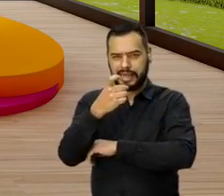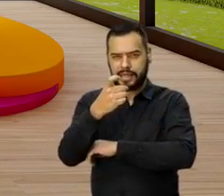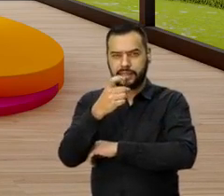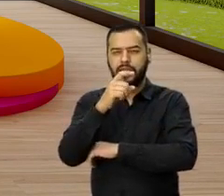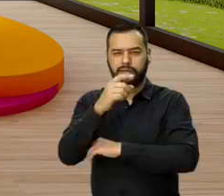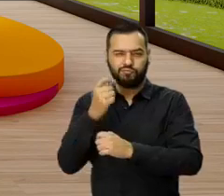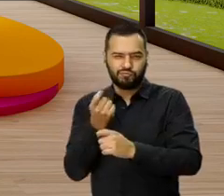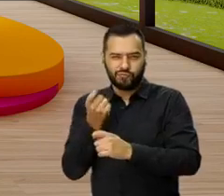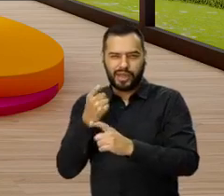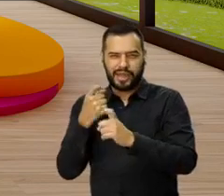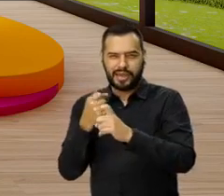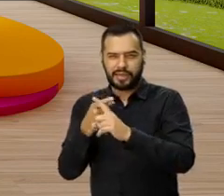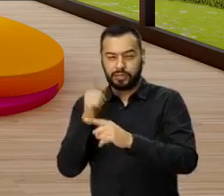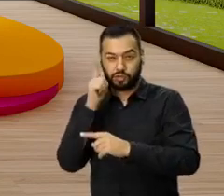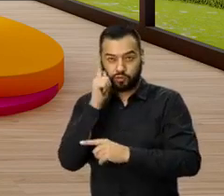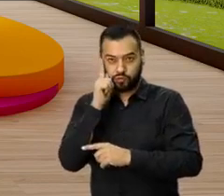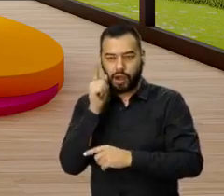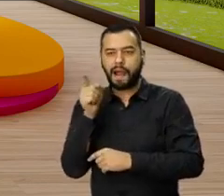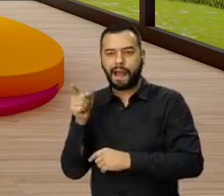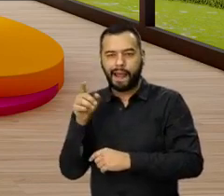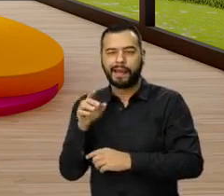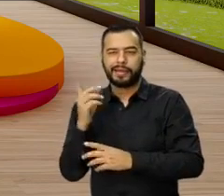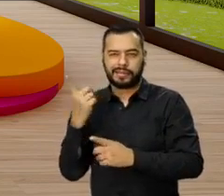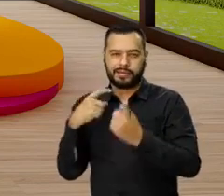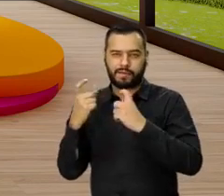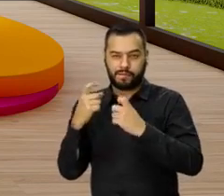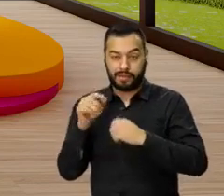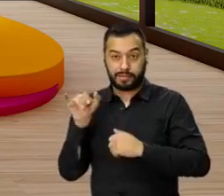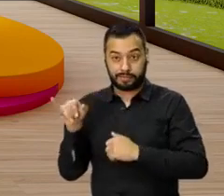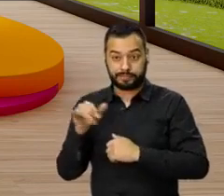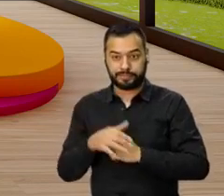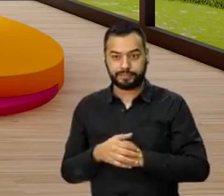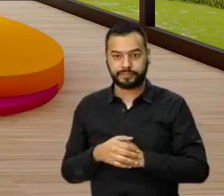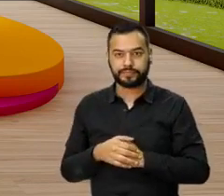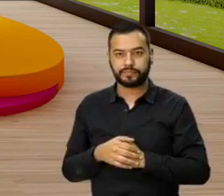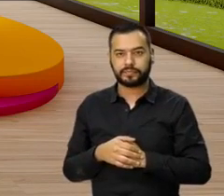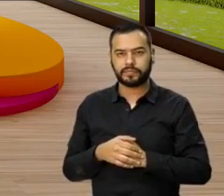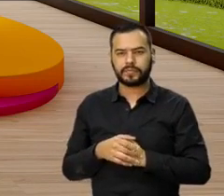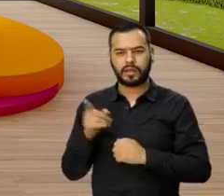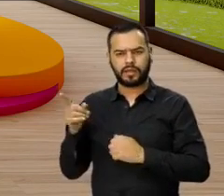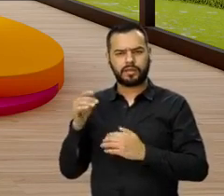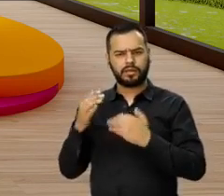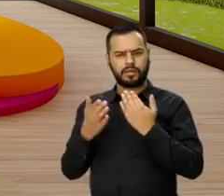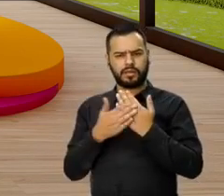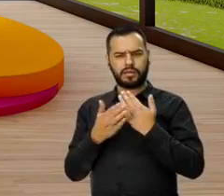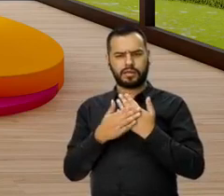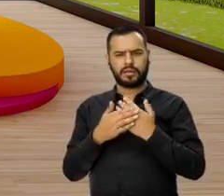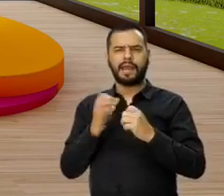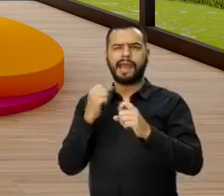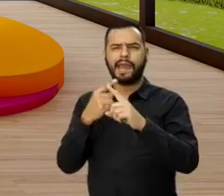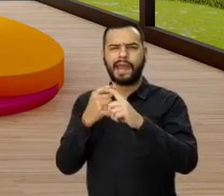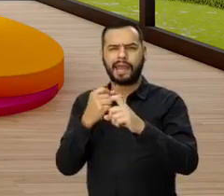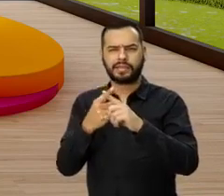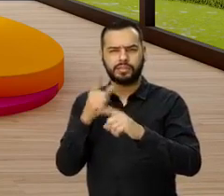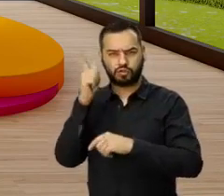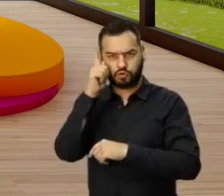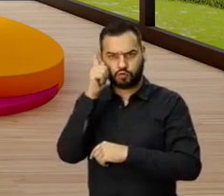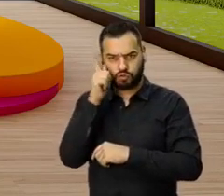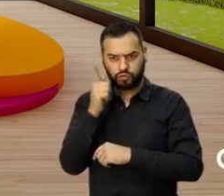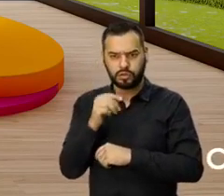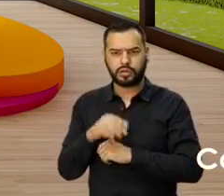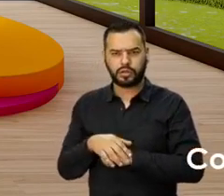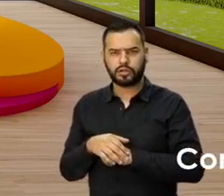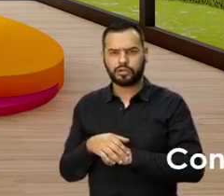están los modelos y allí encuentra la sala de ventas. Entonces, tú nos dijiste una indicación importante y es el éxito de